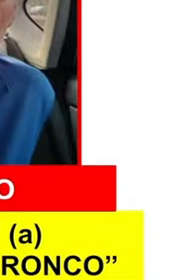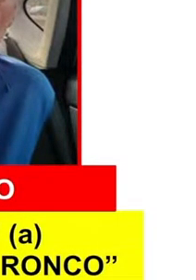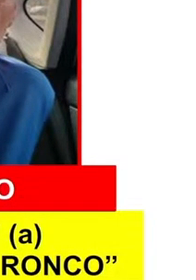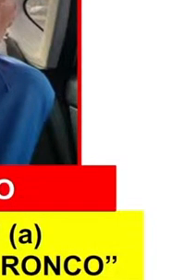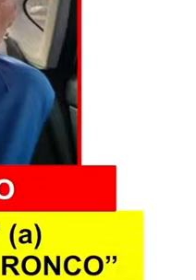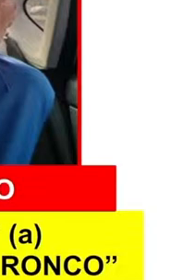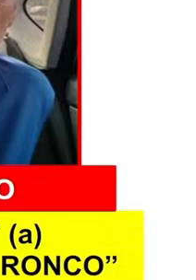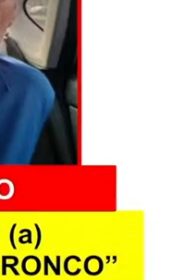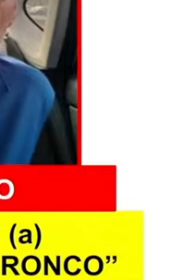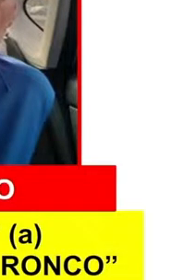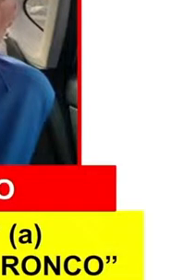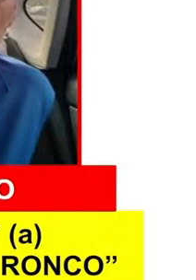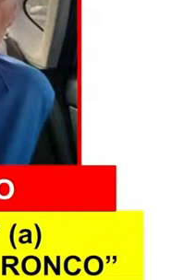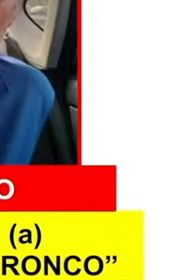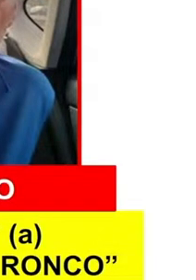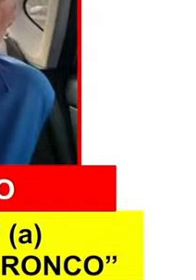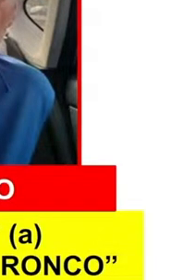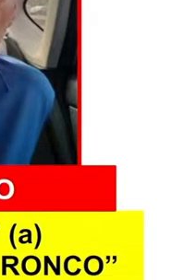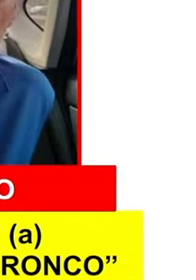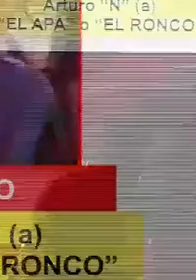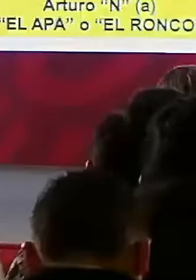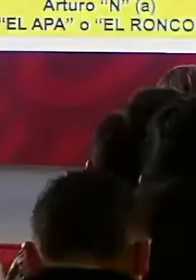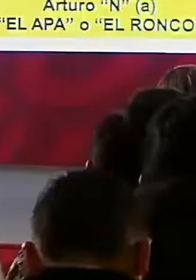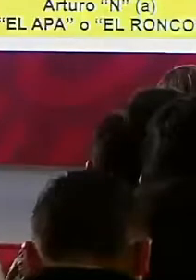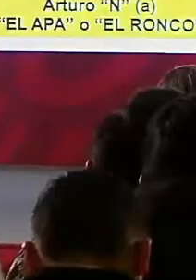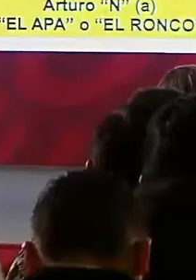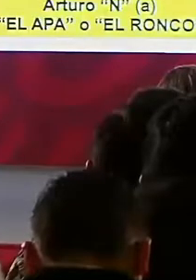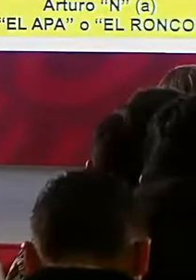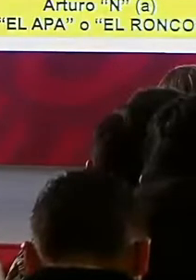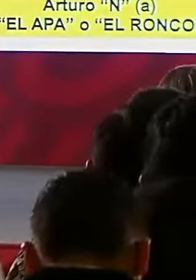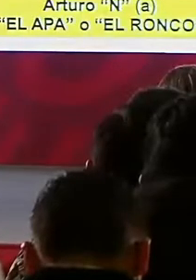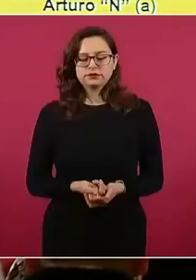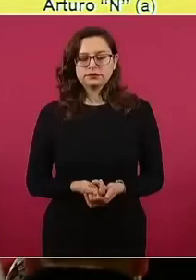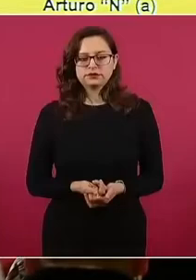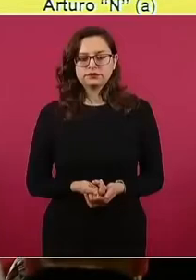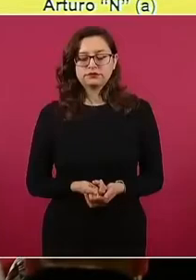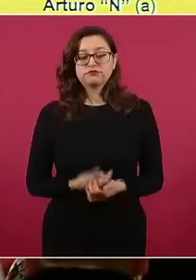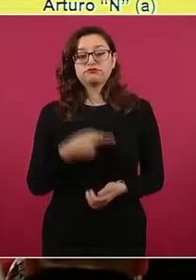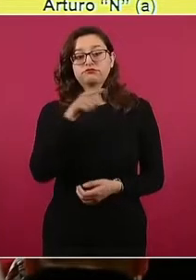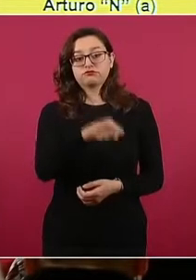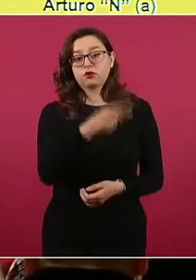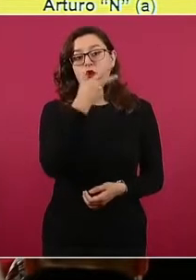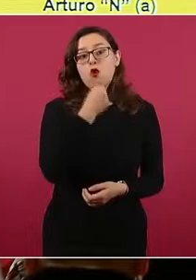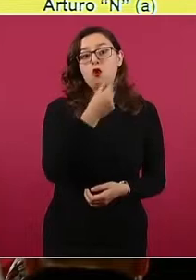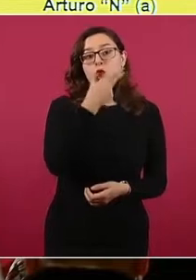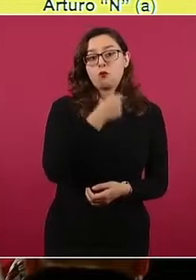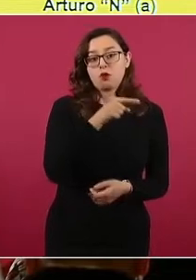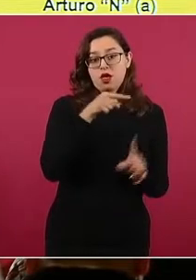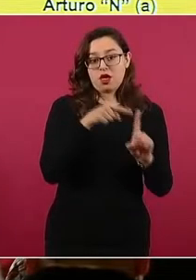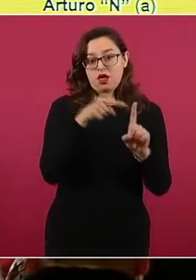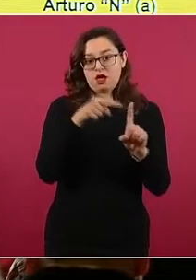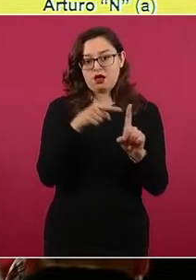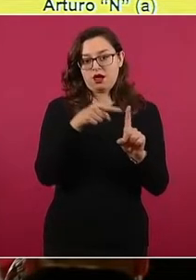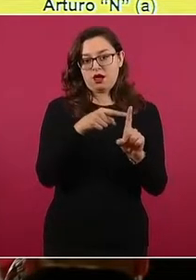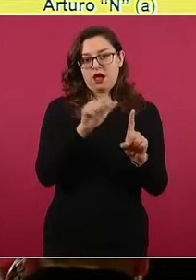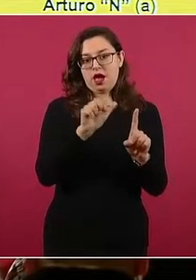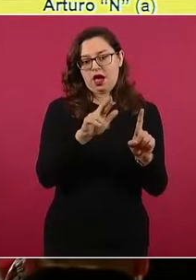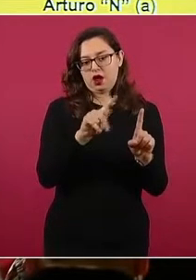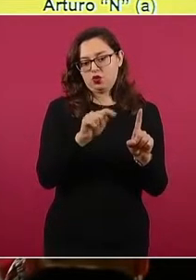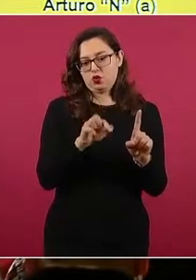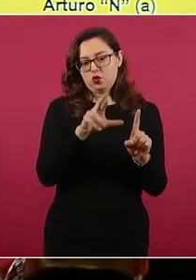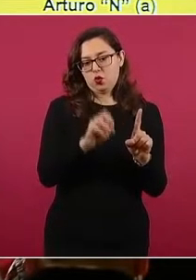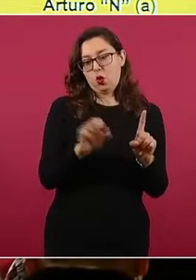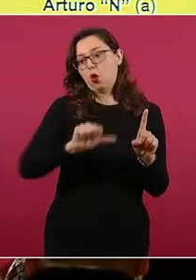orden de aprehensión por el homicidio de un masculino ocurrido en septiembre de